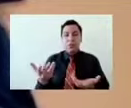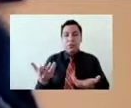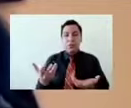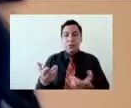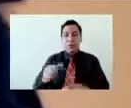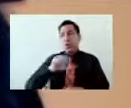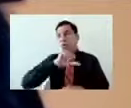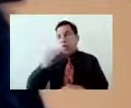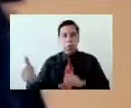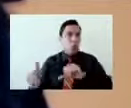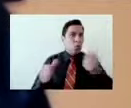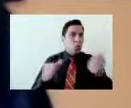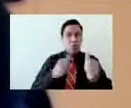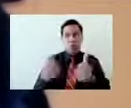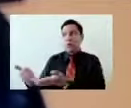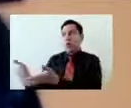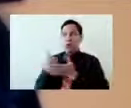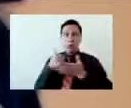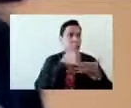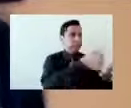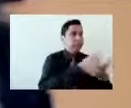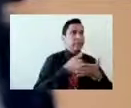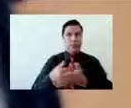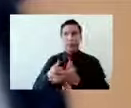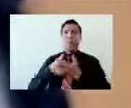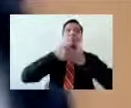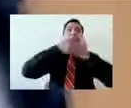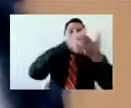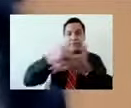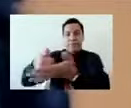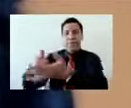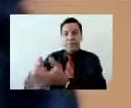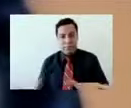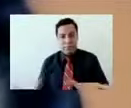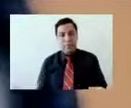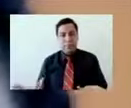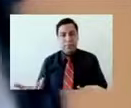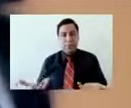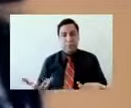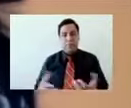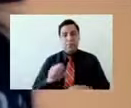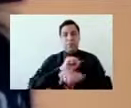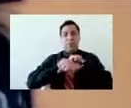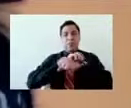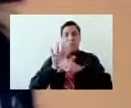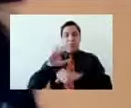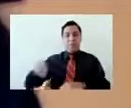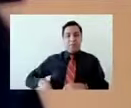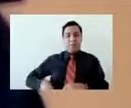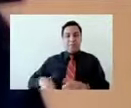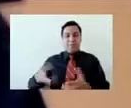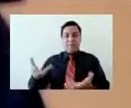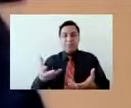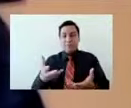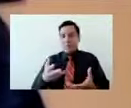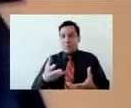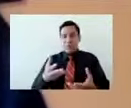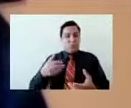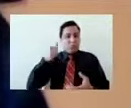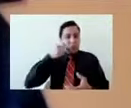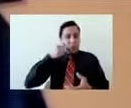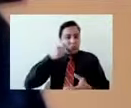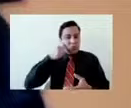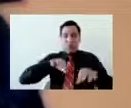y cómo lo estoy mirando yo y cómo lo vivo. Me parece algo también muy real que la tecnología ya llegó para